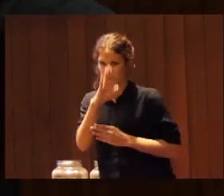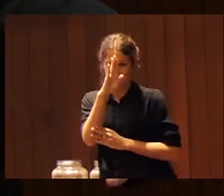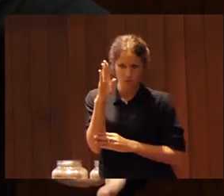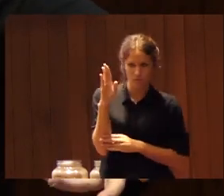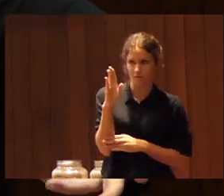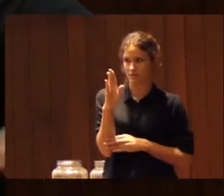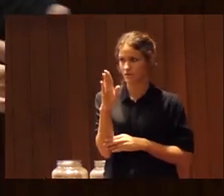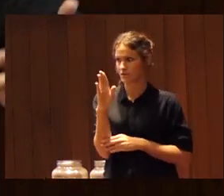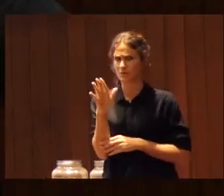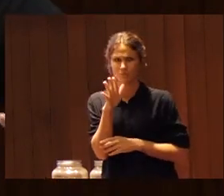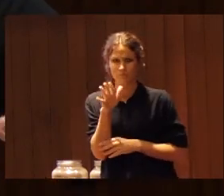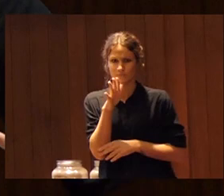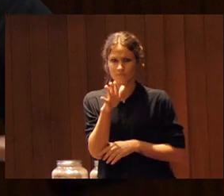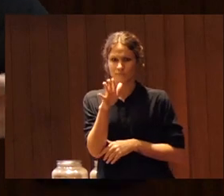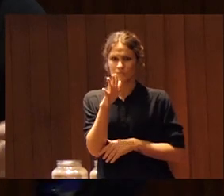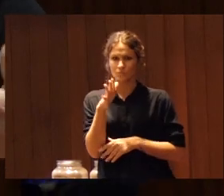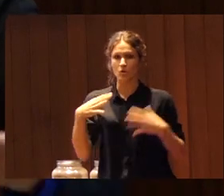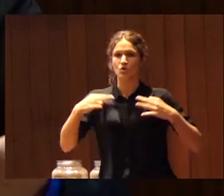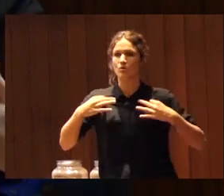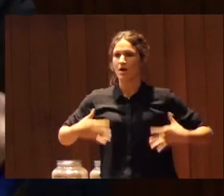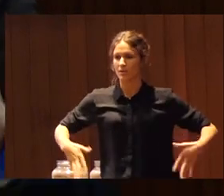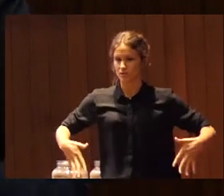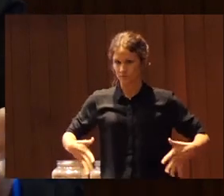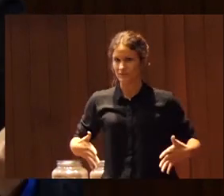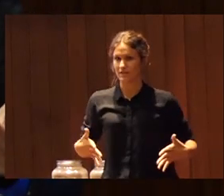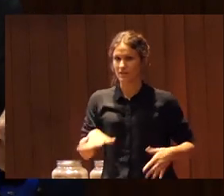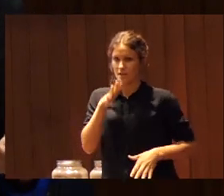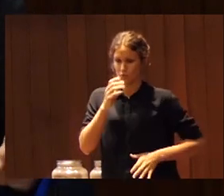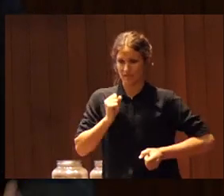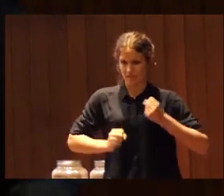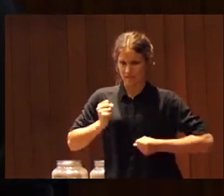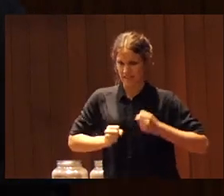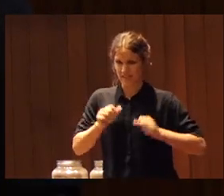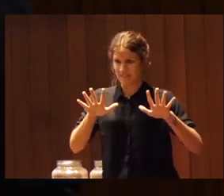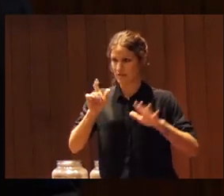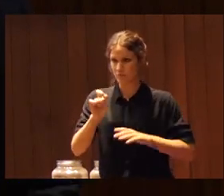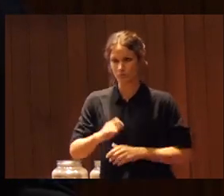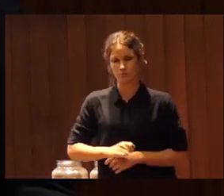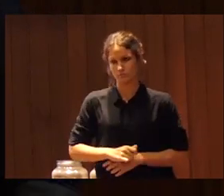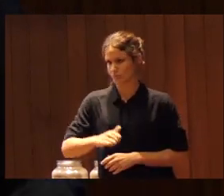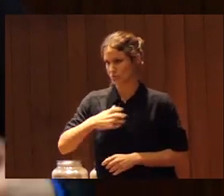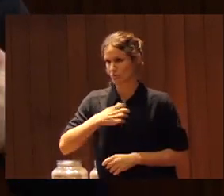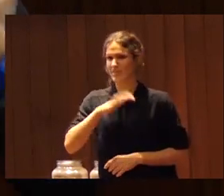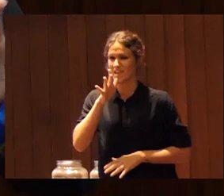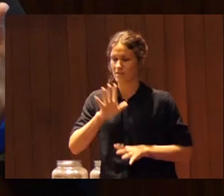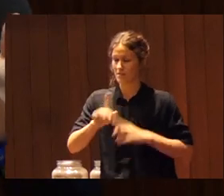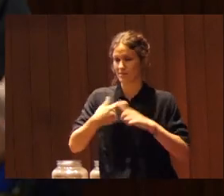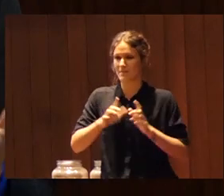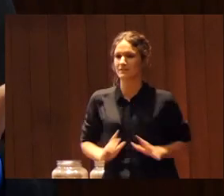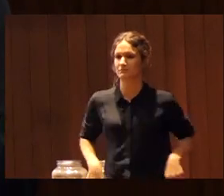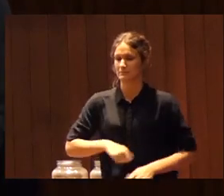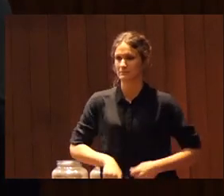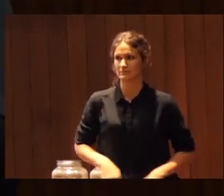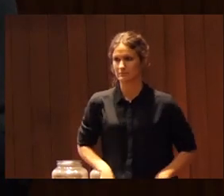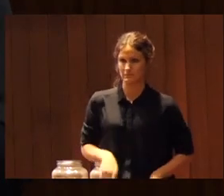anchas gente que nunca ha corrido que quizás no puede correr ni diez minutos además con un jersey en el culo al tiempo de